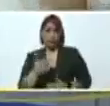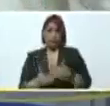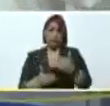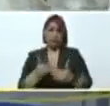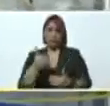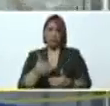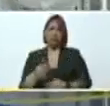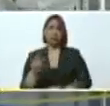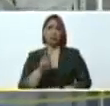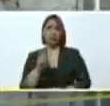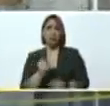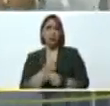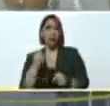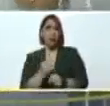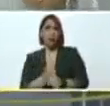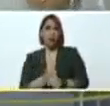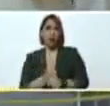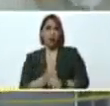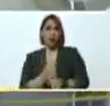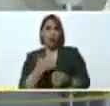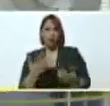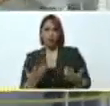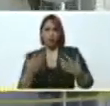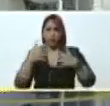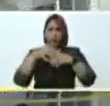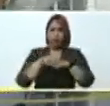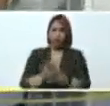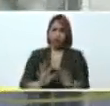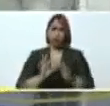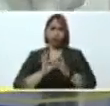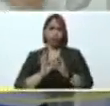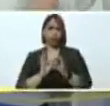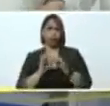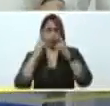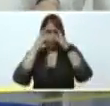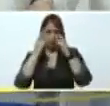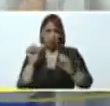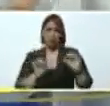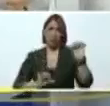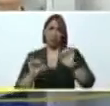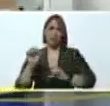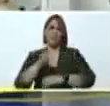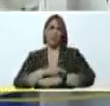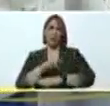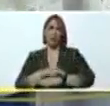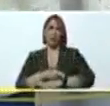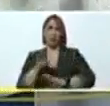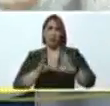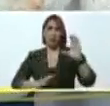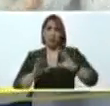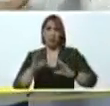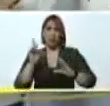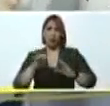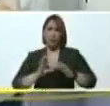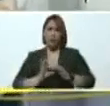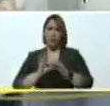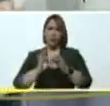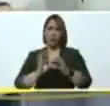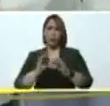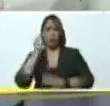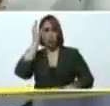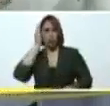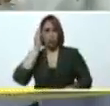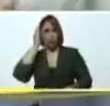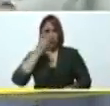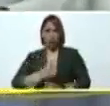Venezuela trabaja. Articula especialistas, médicos, científicos. Articula el conocimiento y el amor.